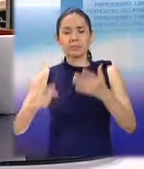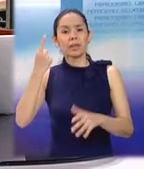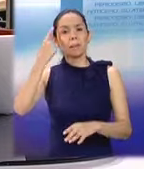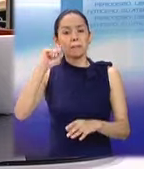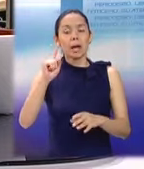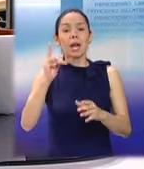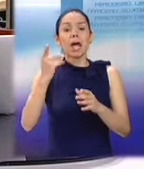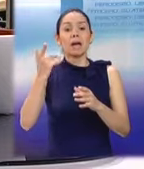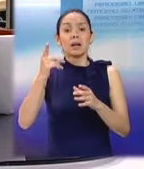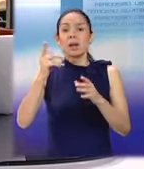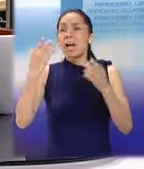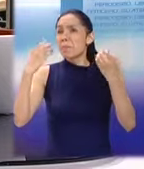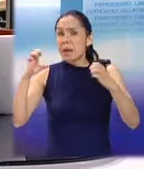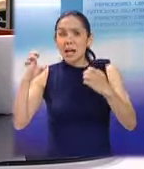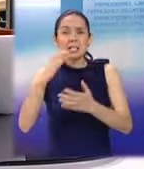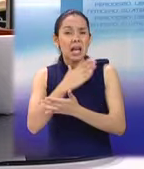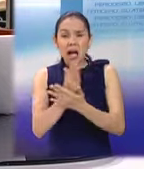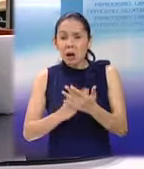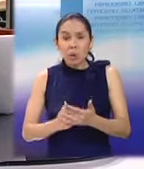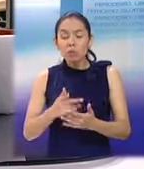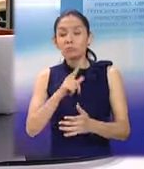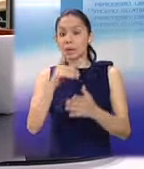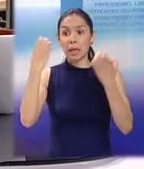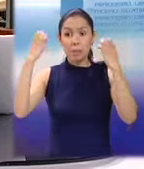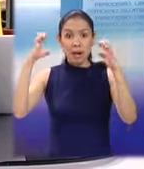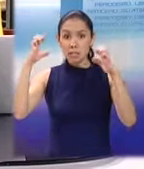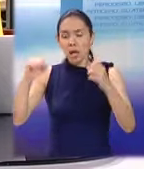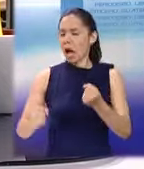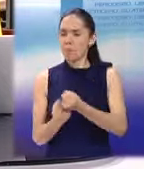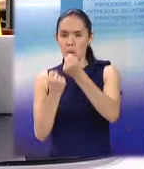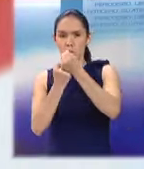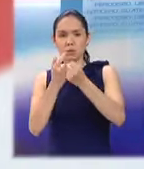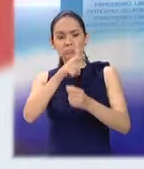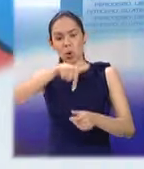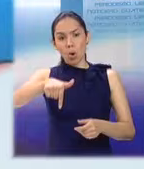una brigada de rescate que entrará a funcionar al momento de una emergencia.